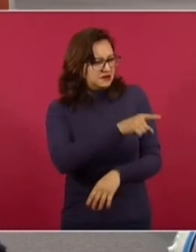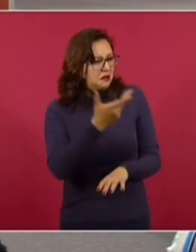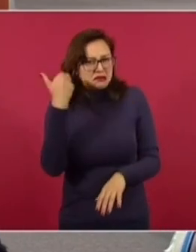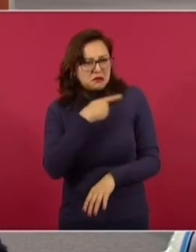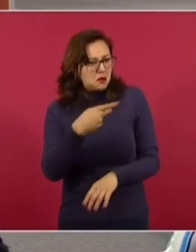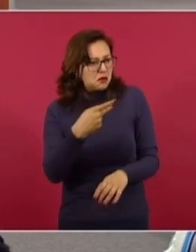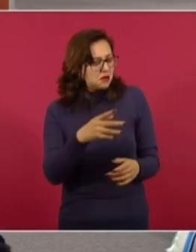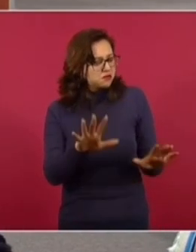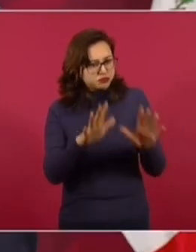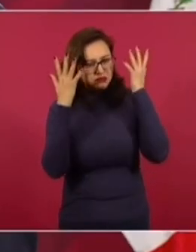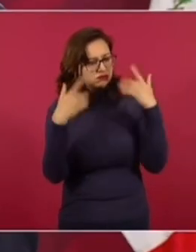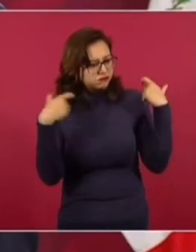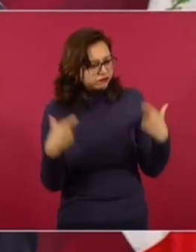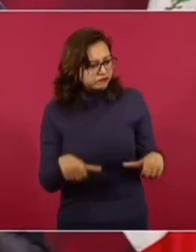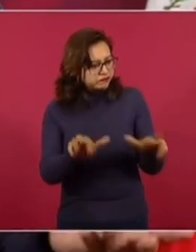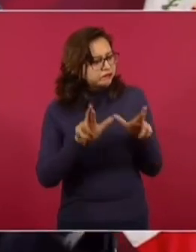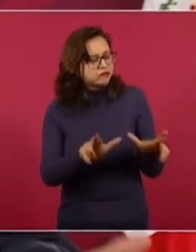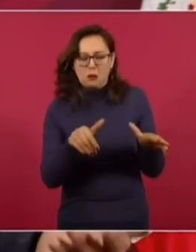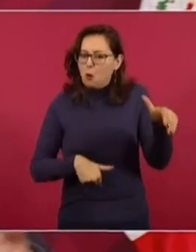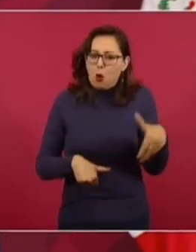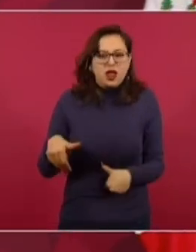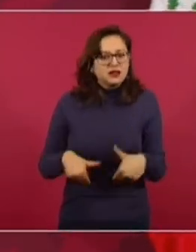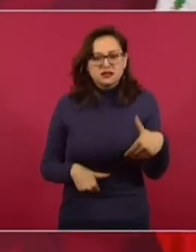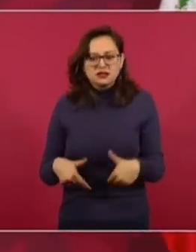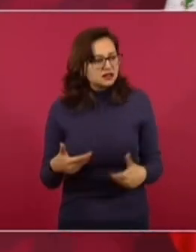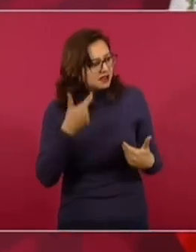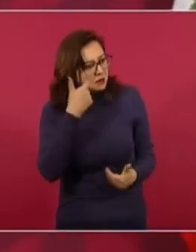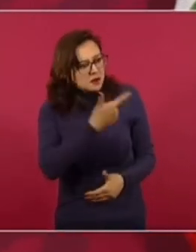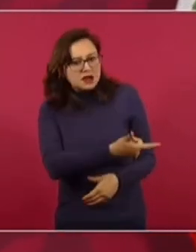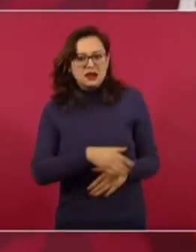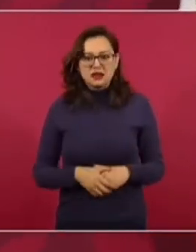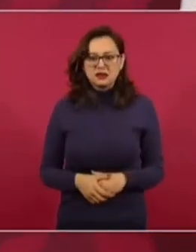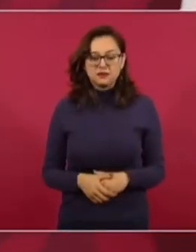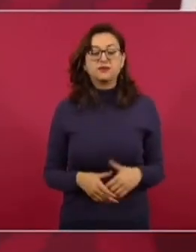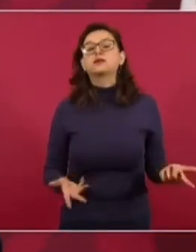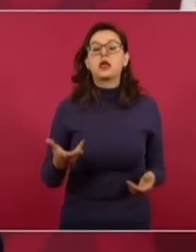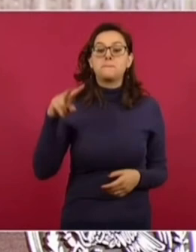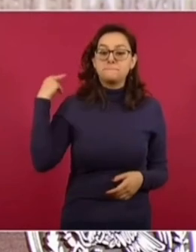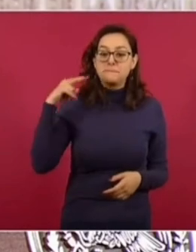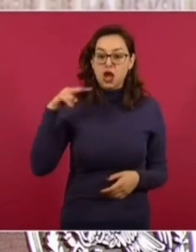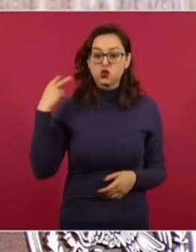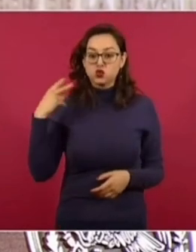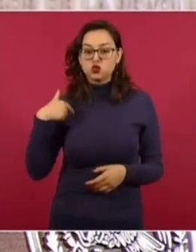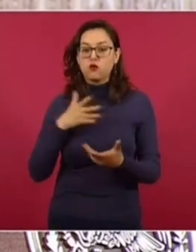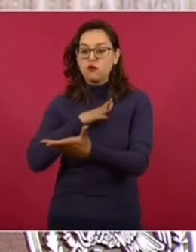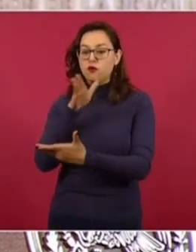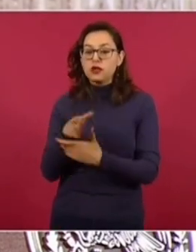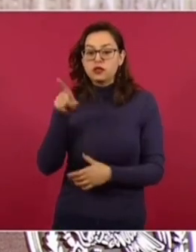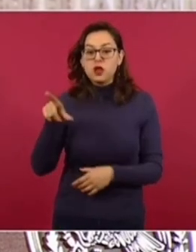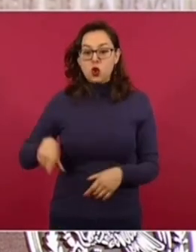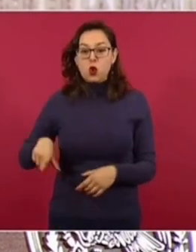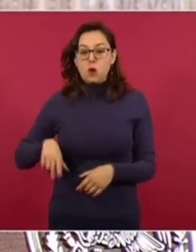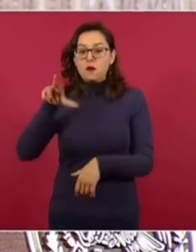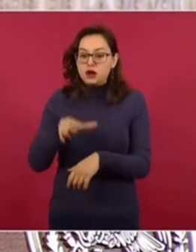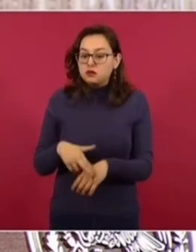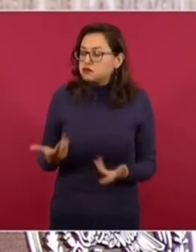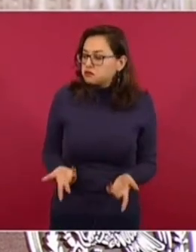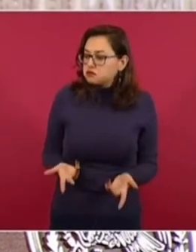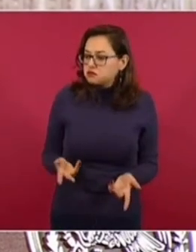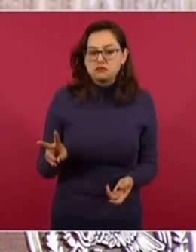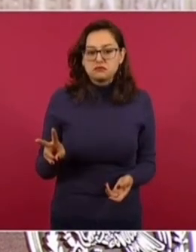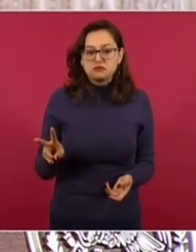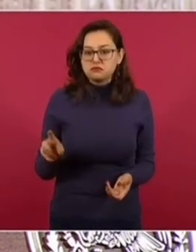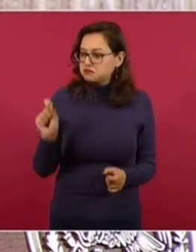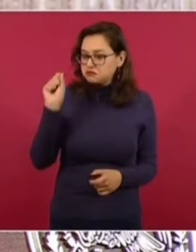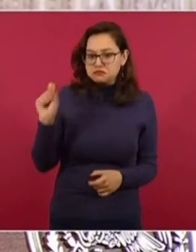Ahora que estoy en Veracruz, una de las cosas que me dio gusto es el que Cuitláhuac, García Jiménez, gobernador de Veracruz, no ha cambiado.